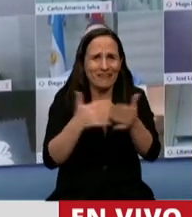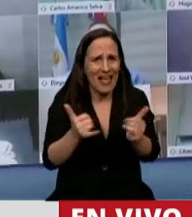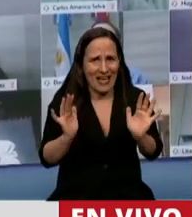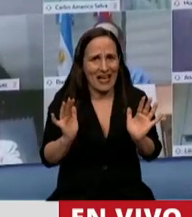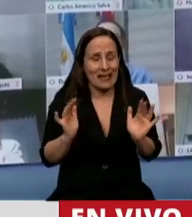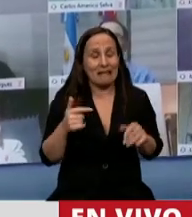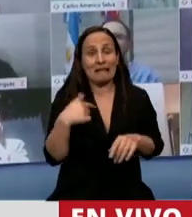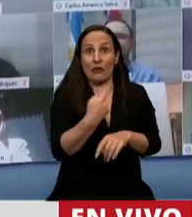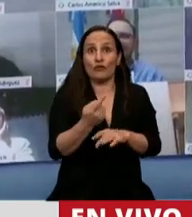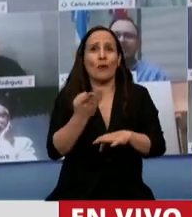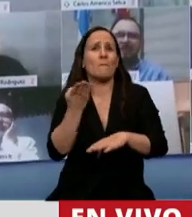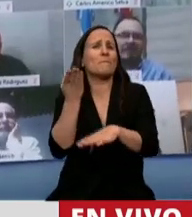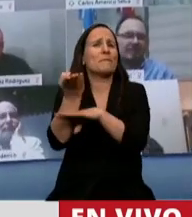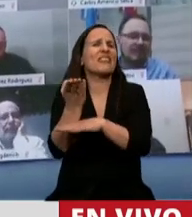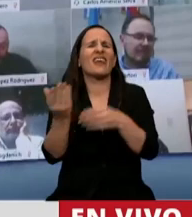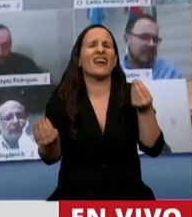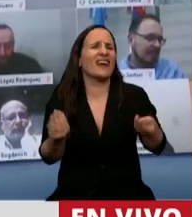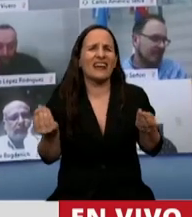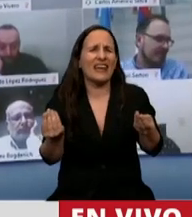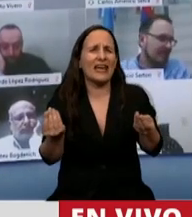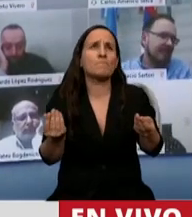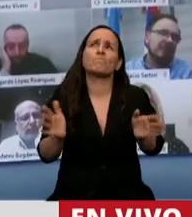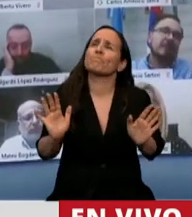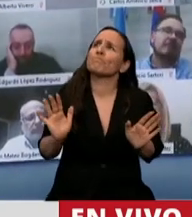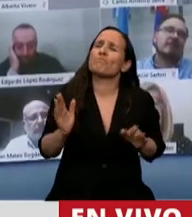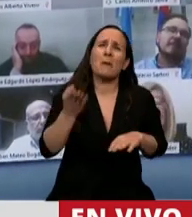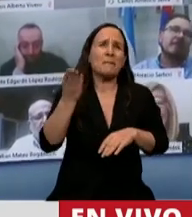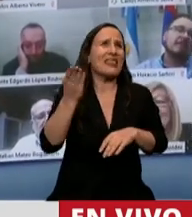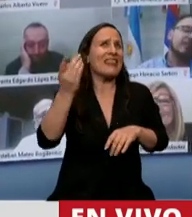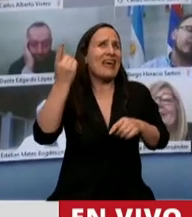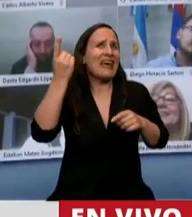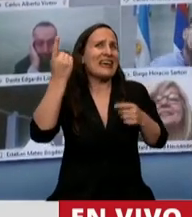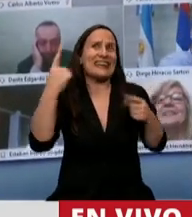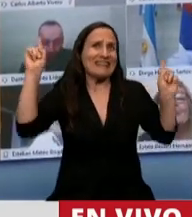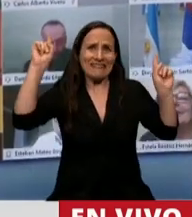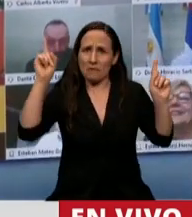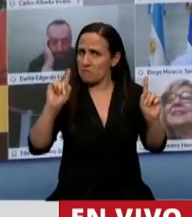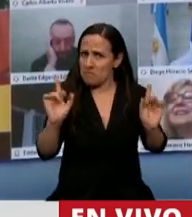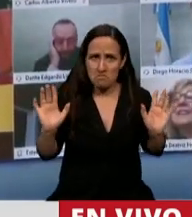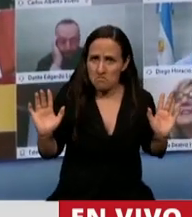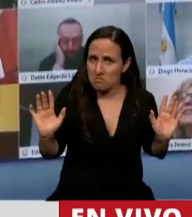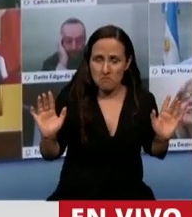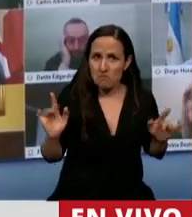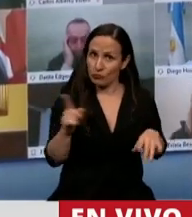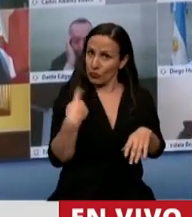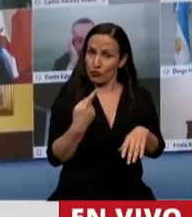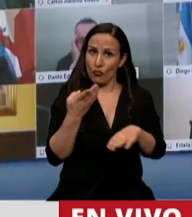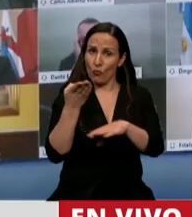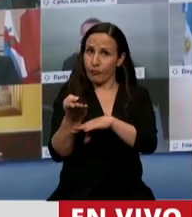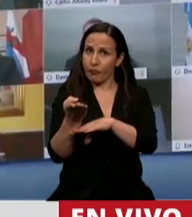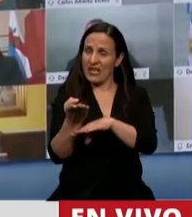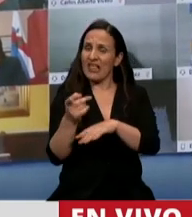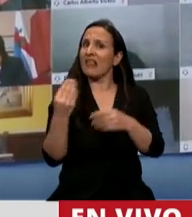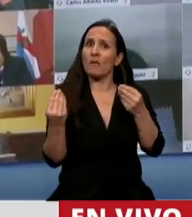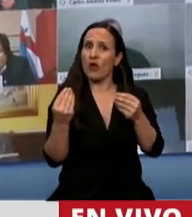señor Presidente, no es algo extraño, simplemente pedimos que esta Cámara dé las